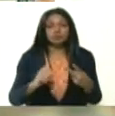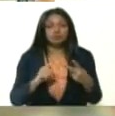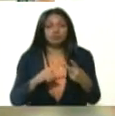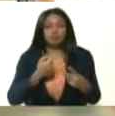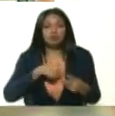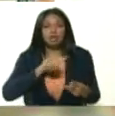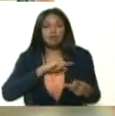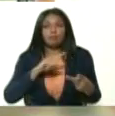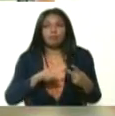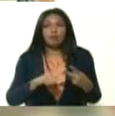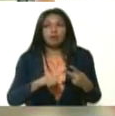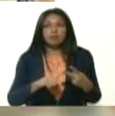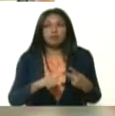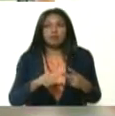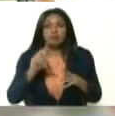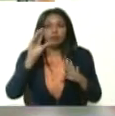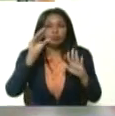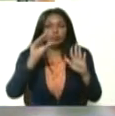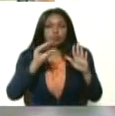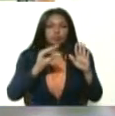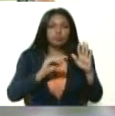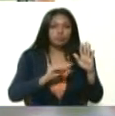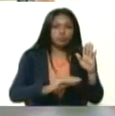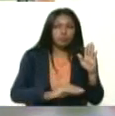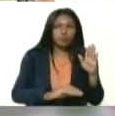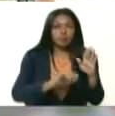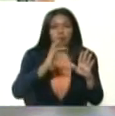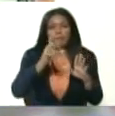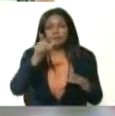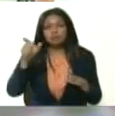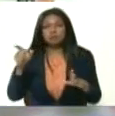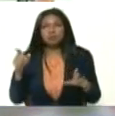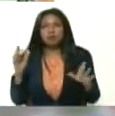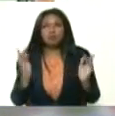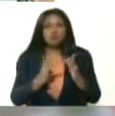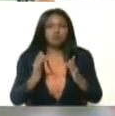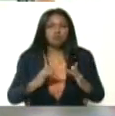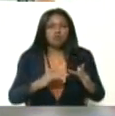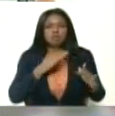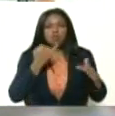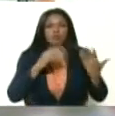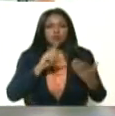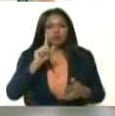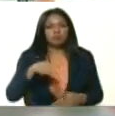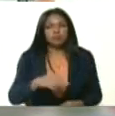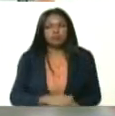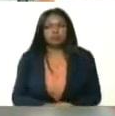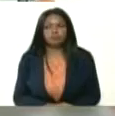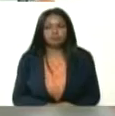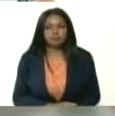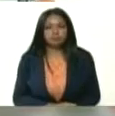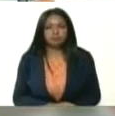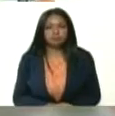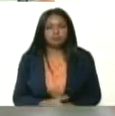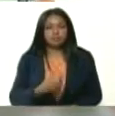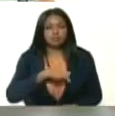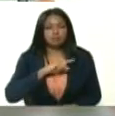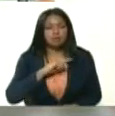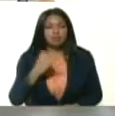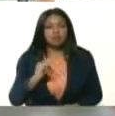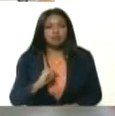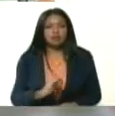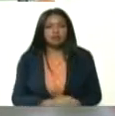España, que viene rebajando la cantidad de contagiados y de fallecidos. España tiene